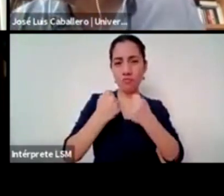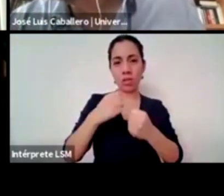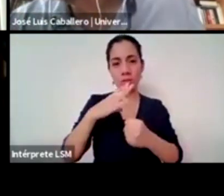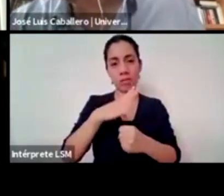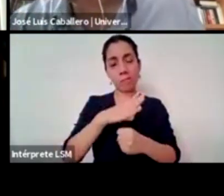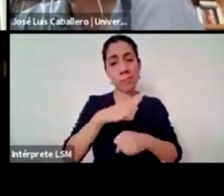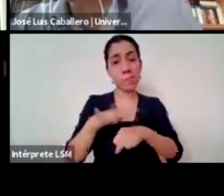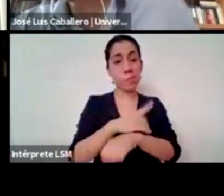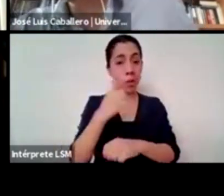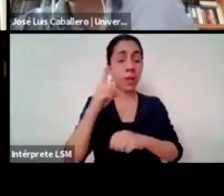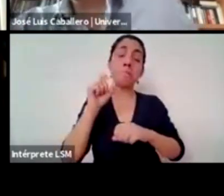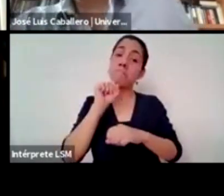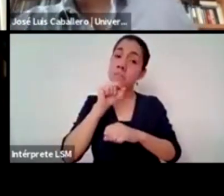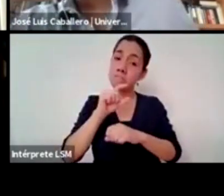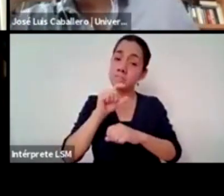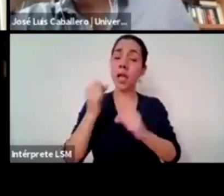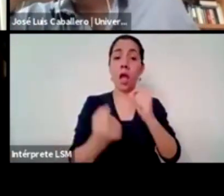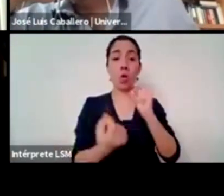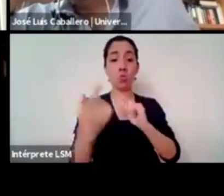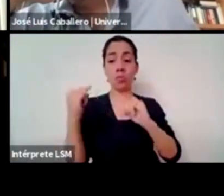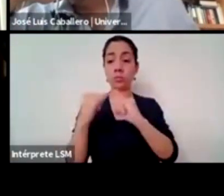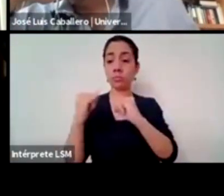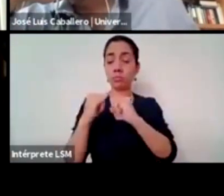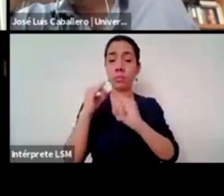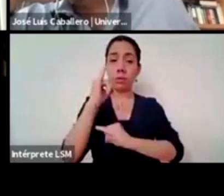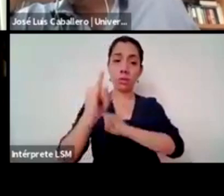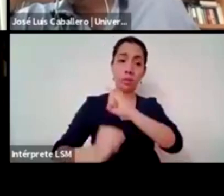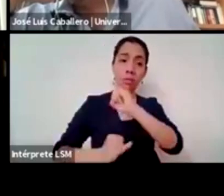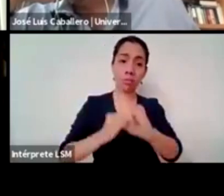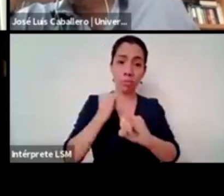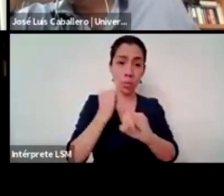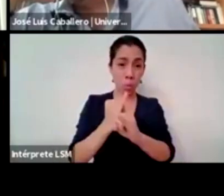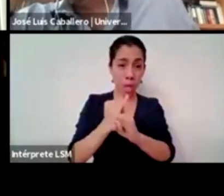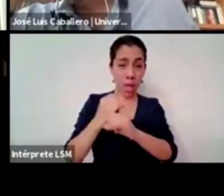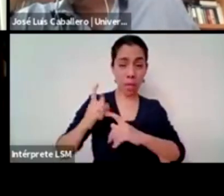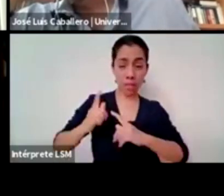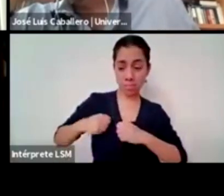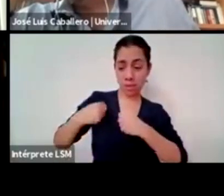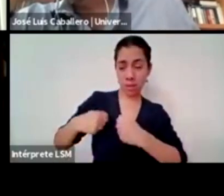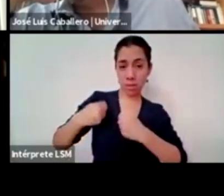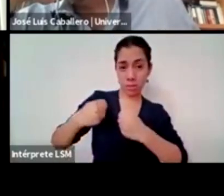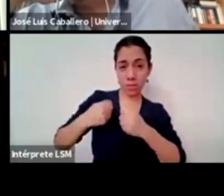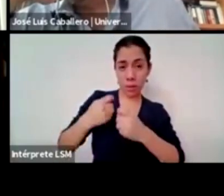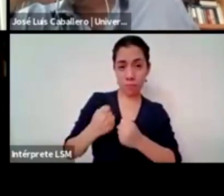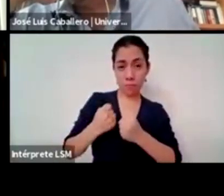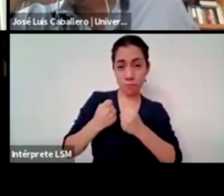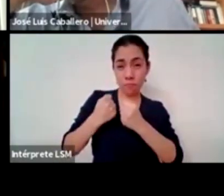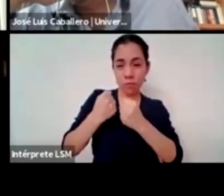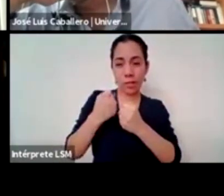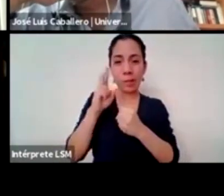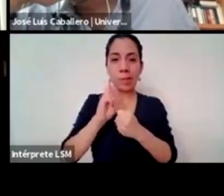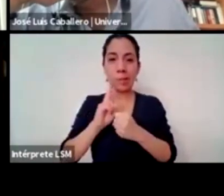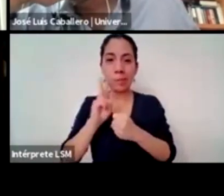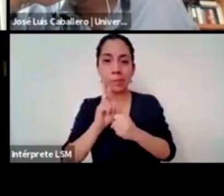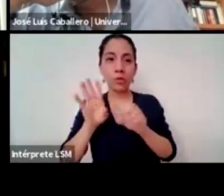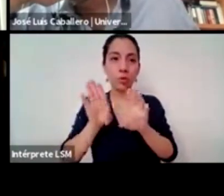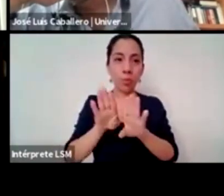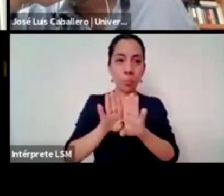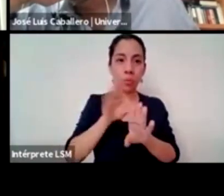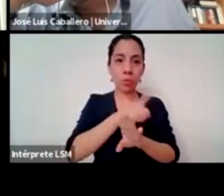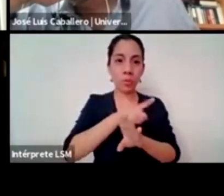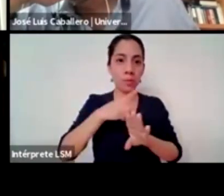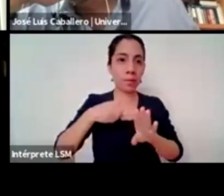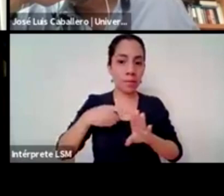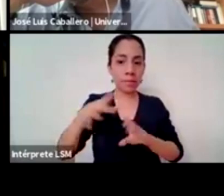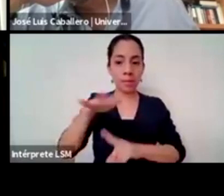internacionales han logrado una cohesión mucho más práctica y estratégica que la sociedad civil